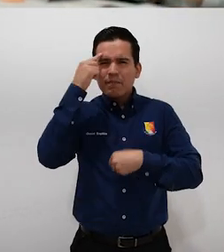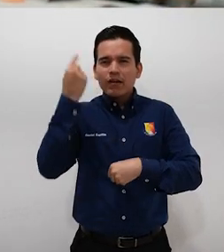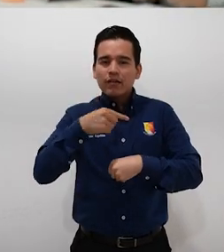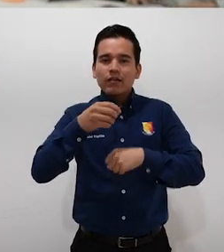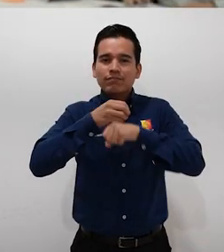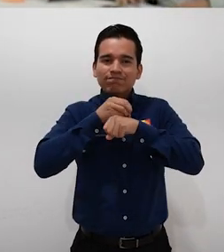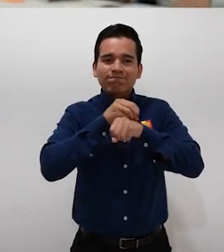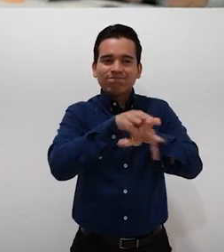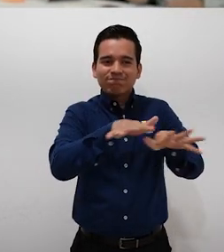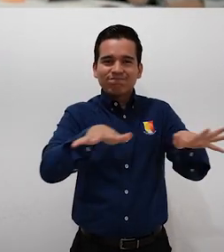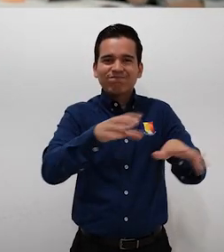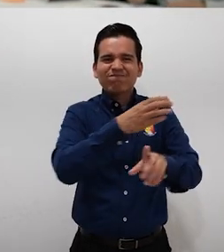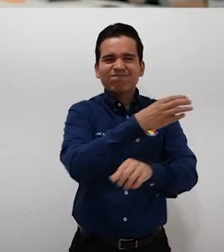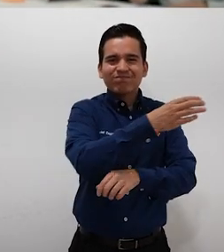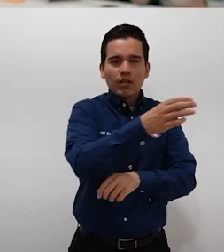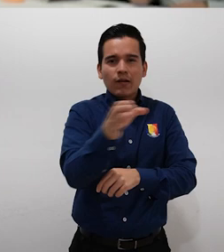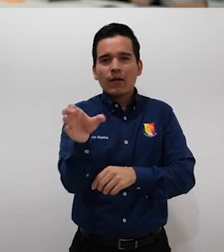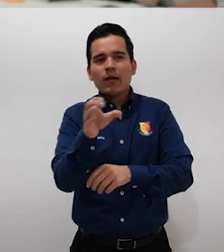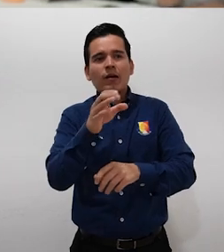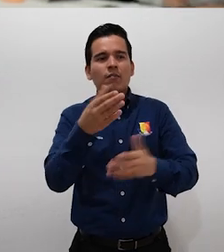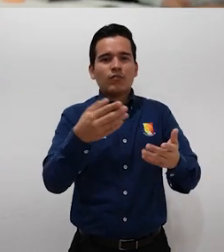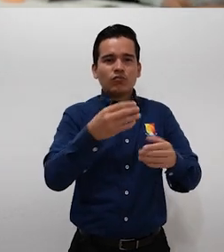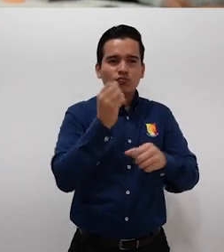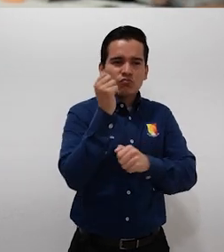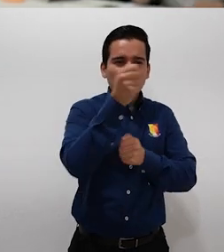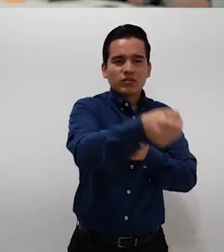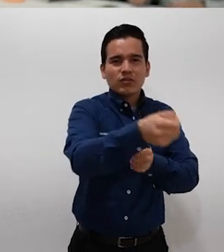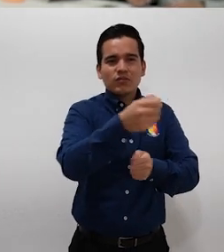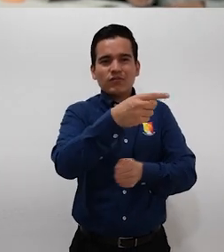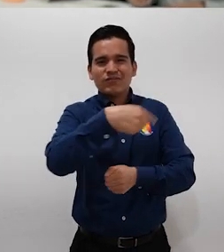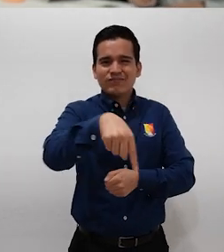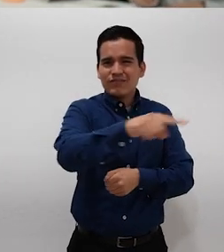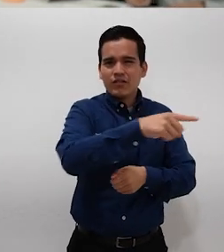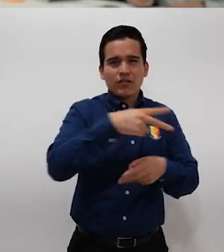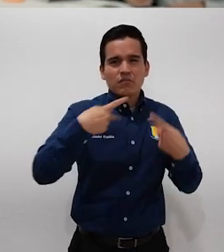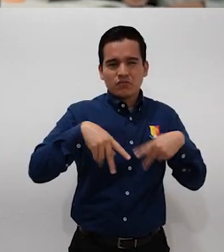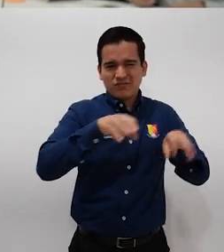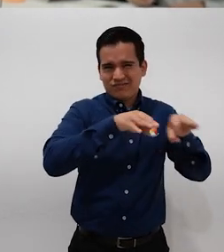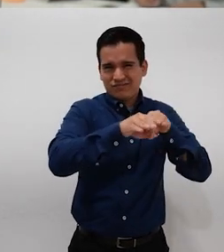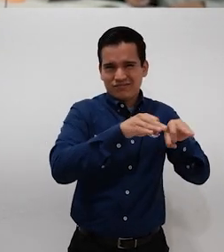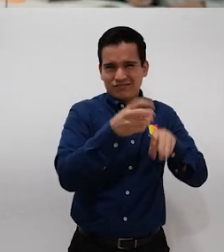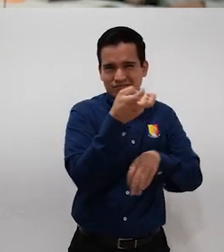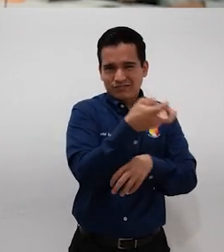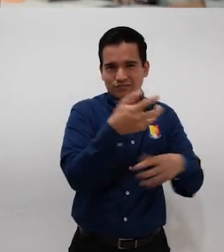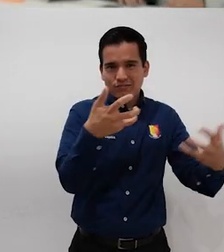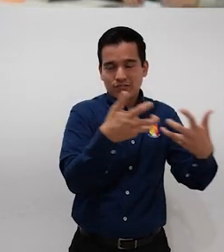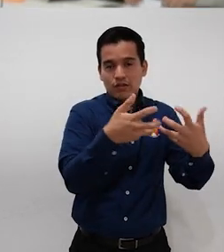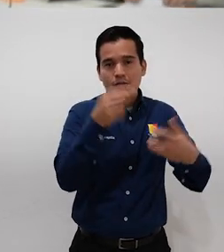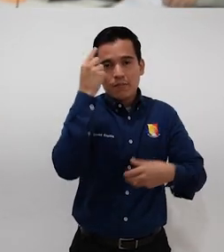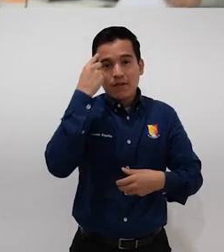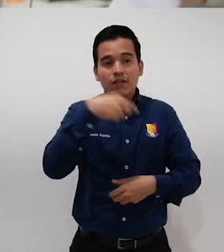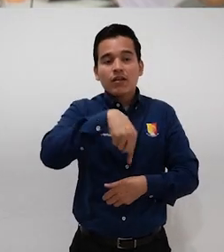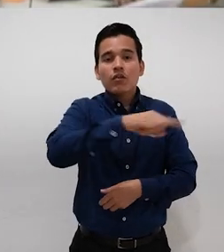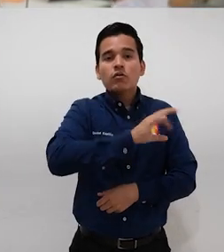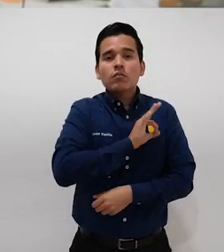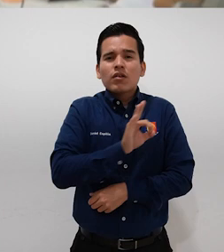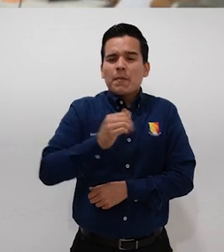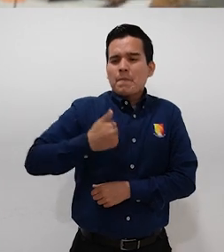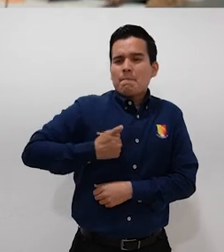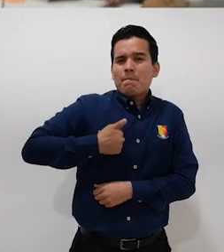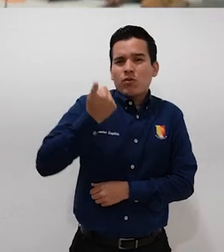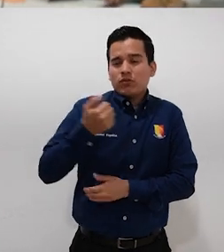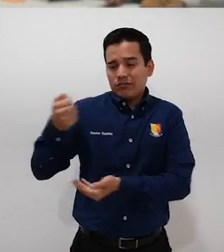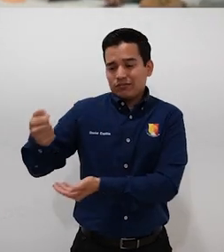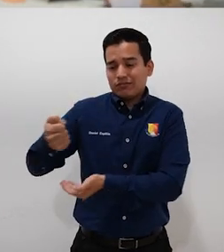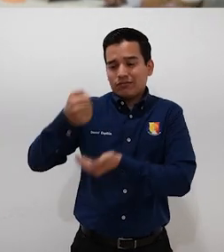representados, al sector primario, a los pescadores, a los agricultores, a los ganaderos. ¿Para qué? Para que aprovechen el recurso que ya está